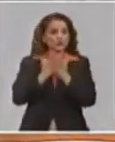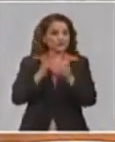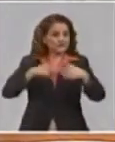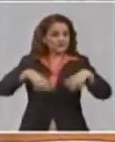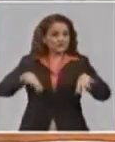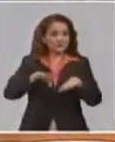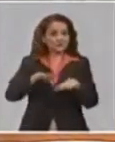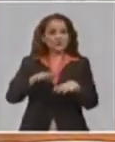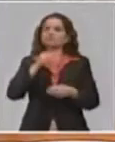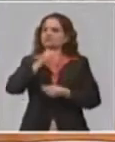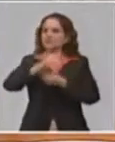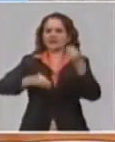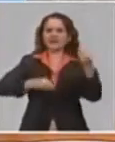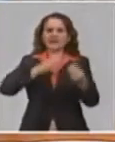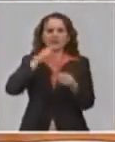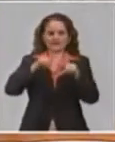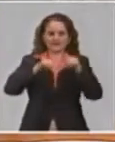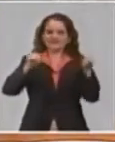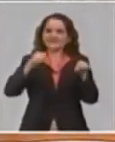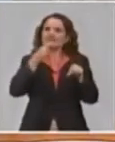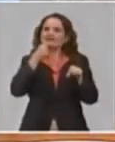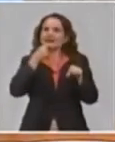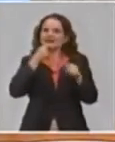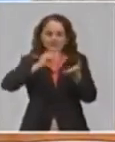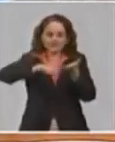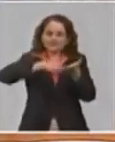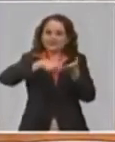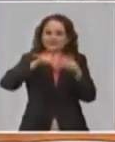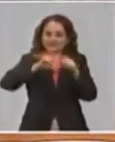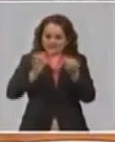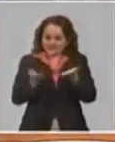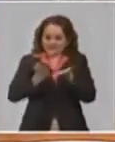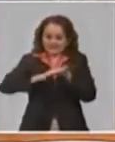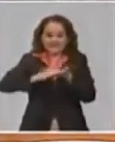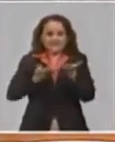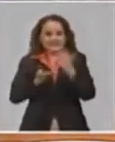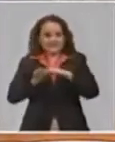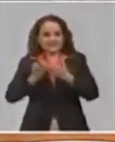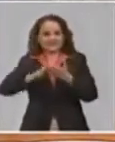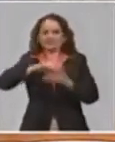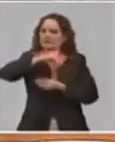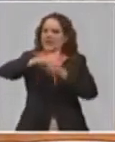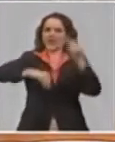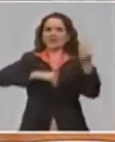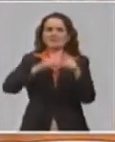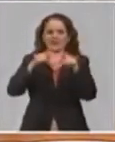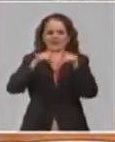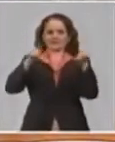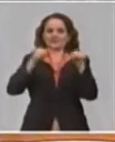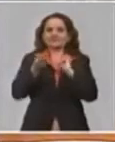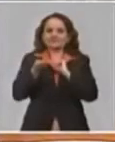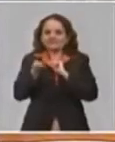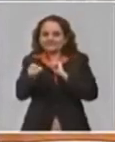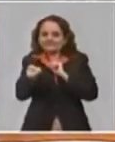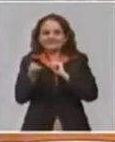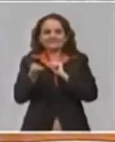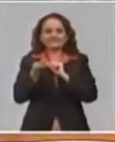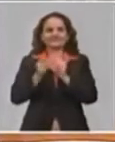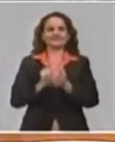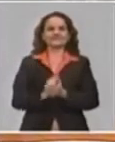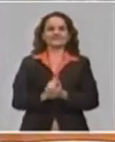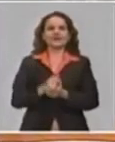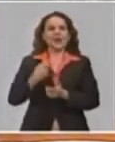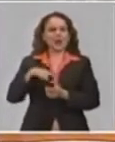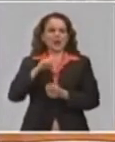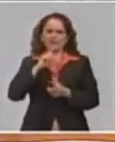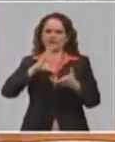de pago obsoleto. Estamos buscando vías